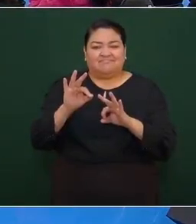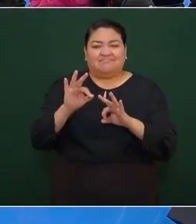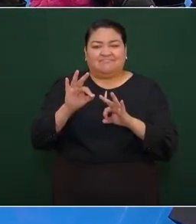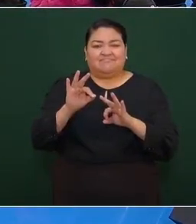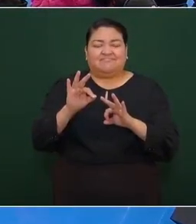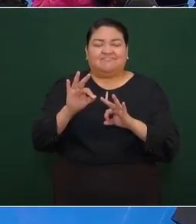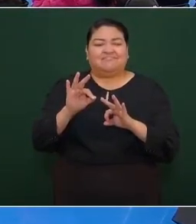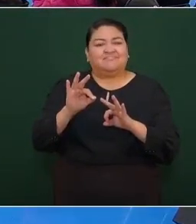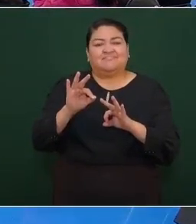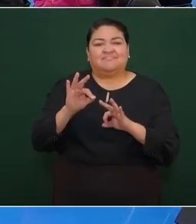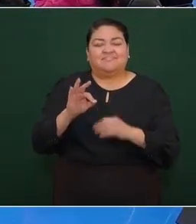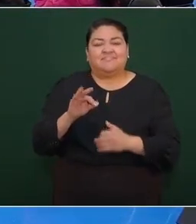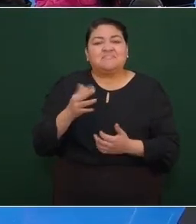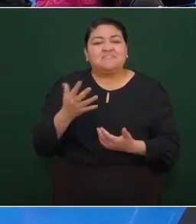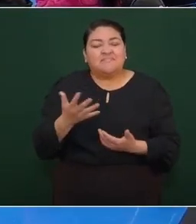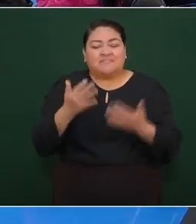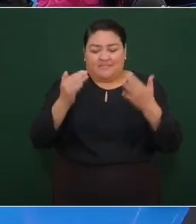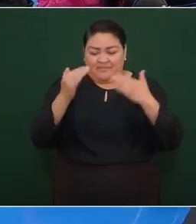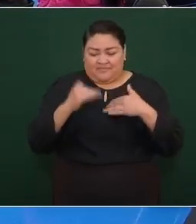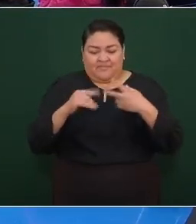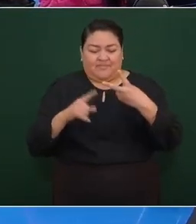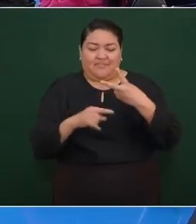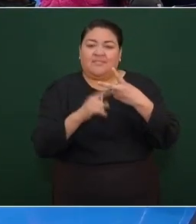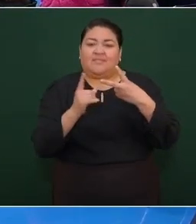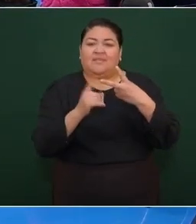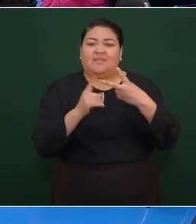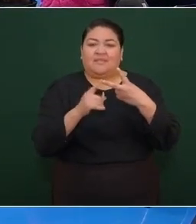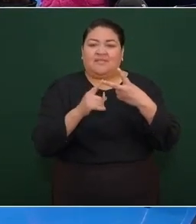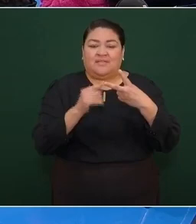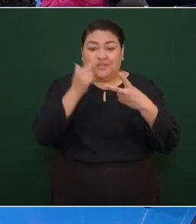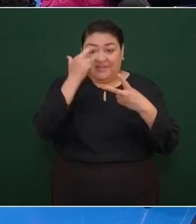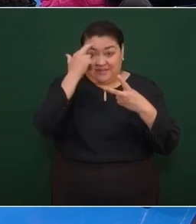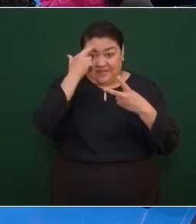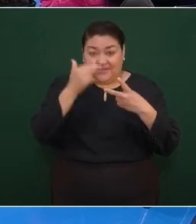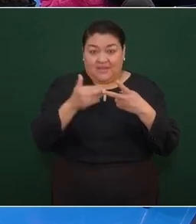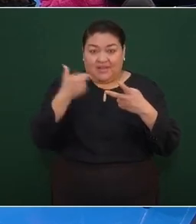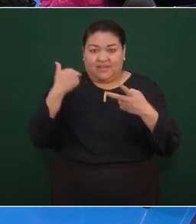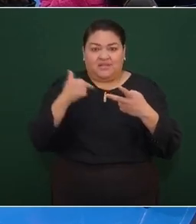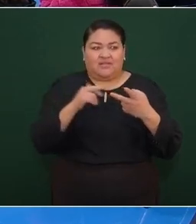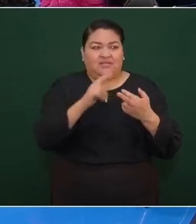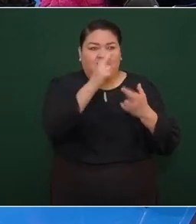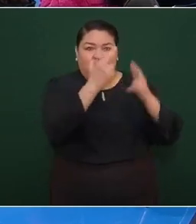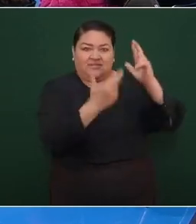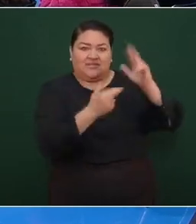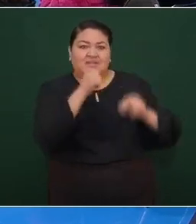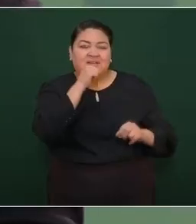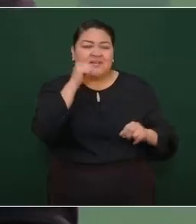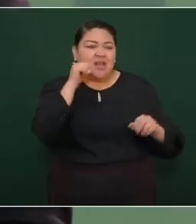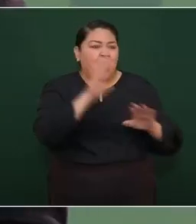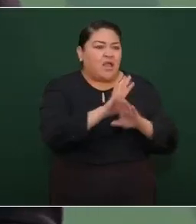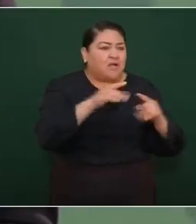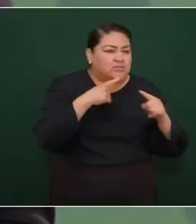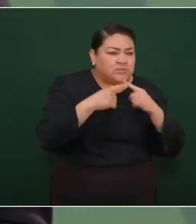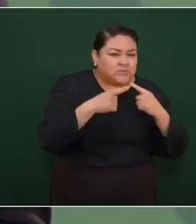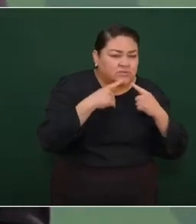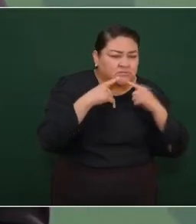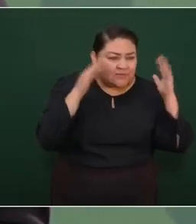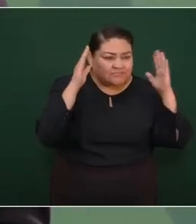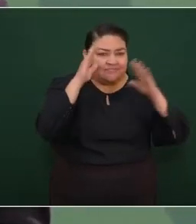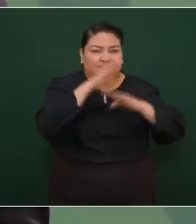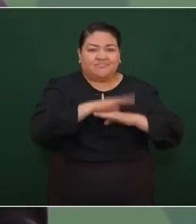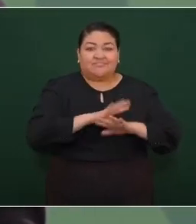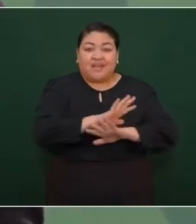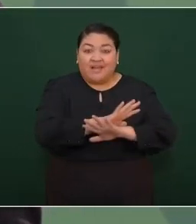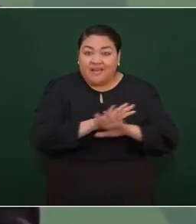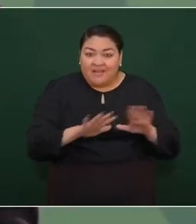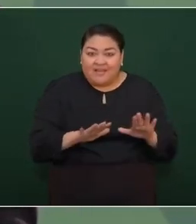y lo de el que se haya resuelto lo de la huelga ayer también